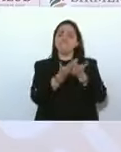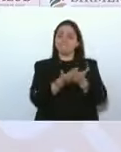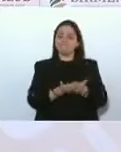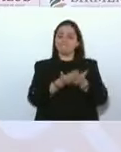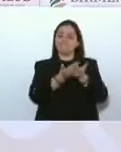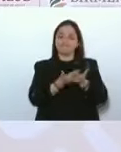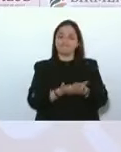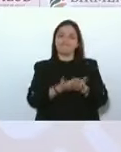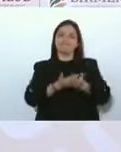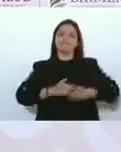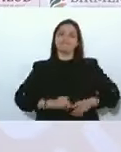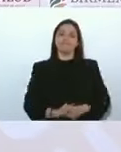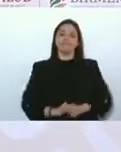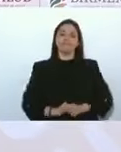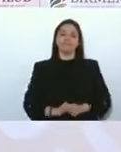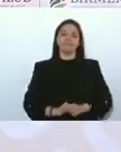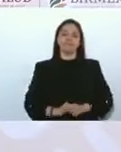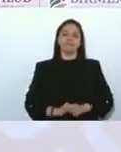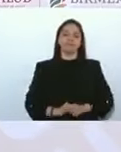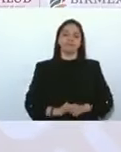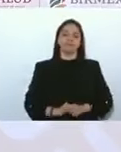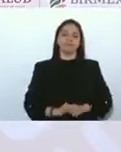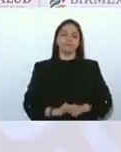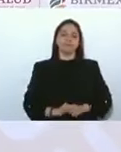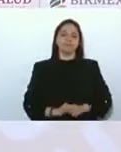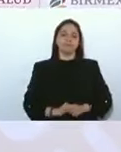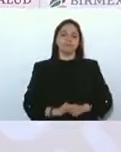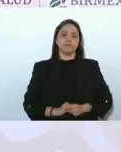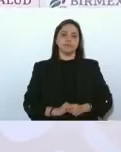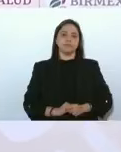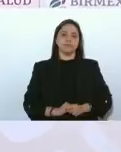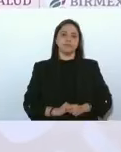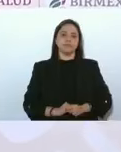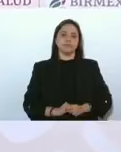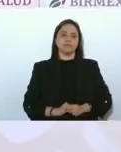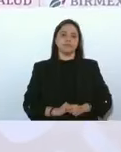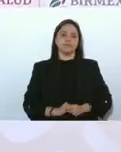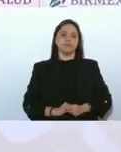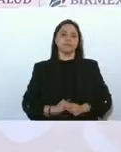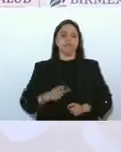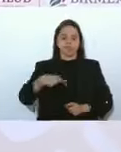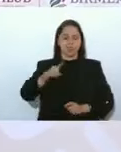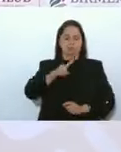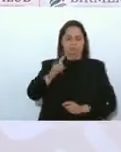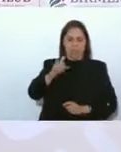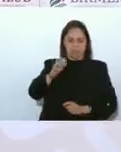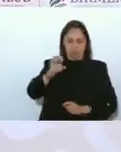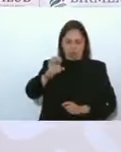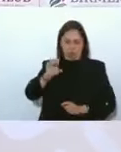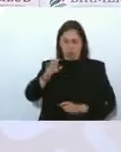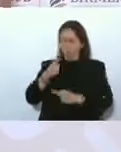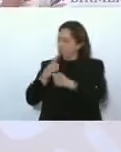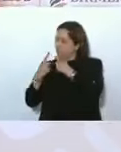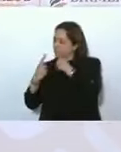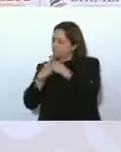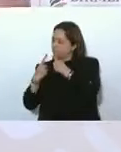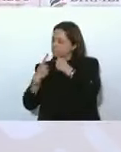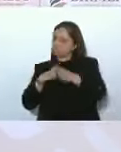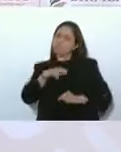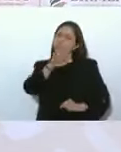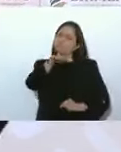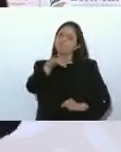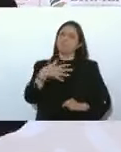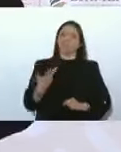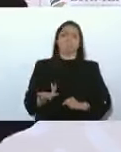Pero decía yo, le comentaba a Zoé, y por qué ahora también